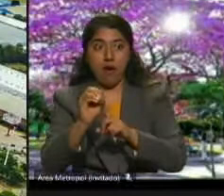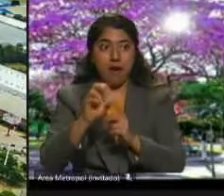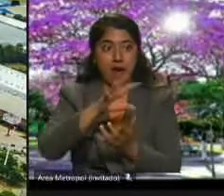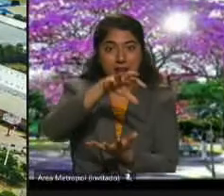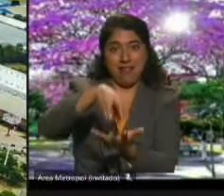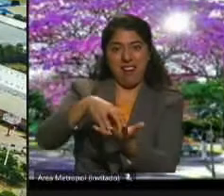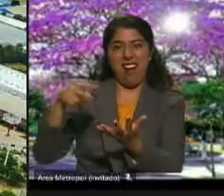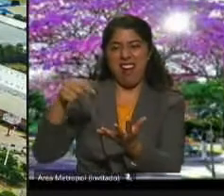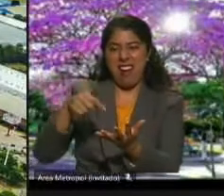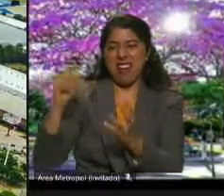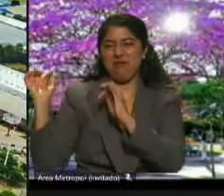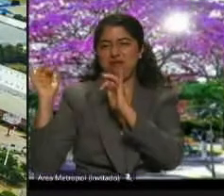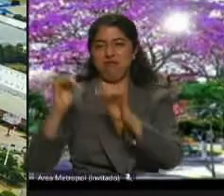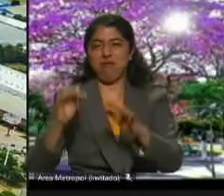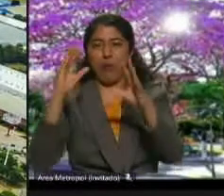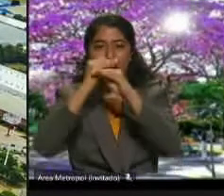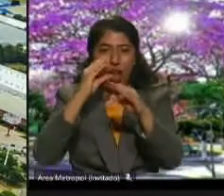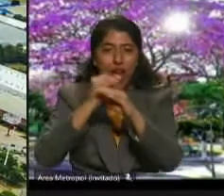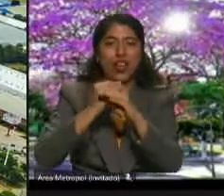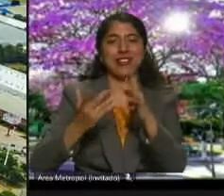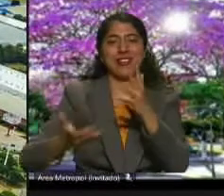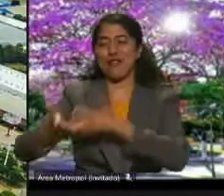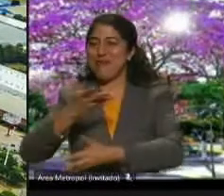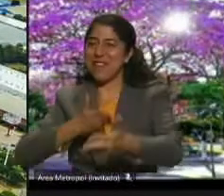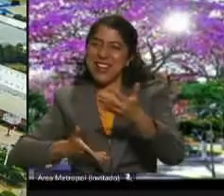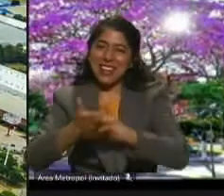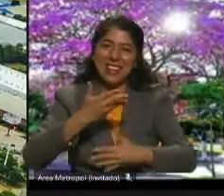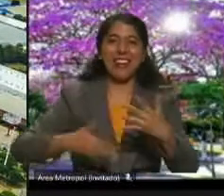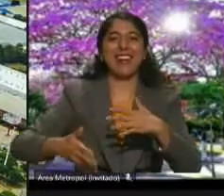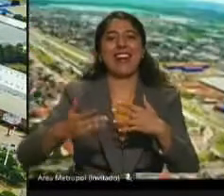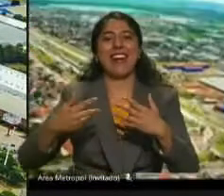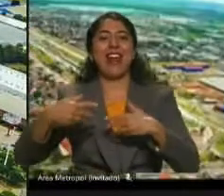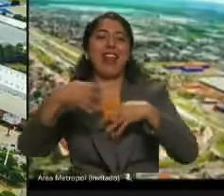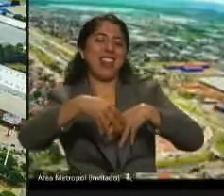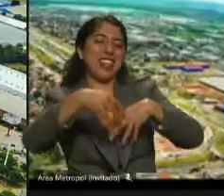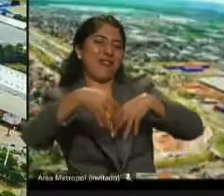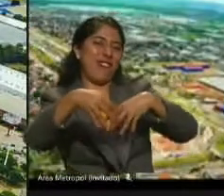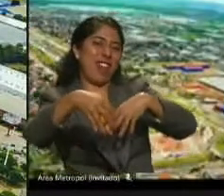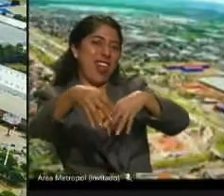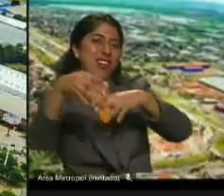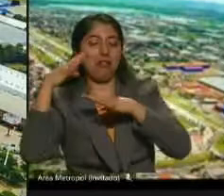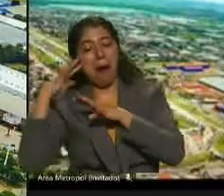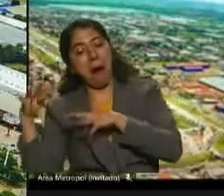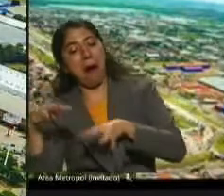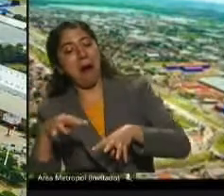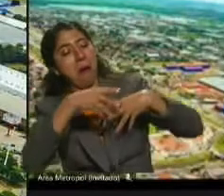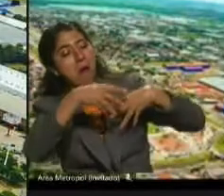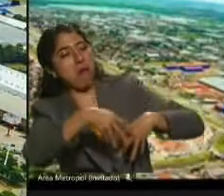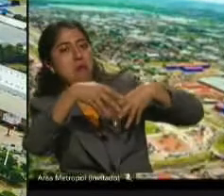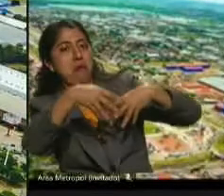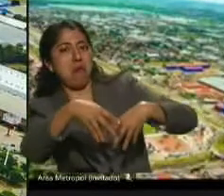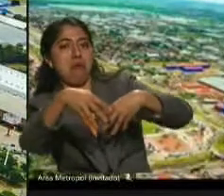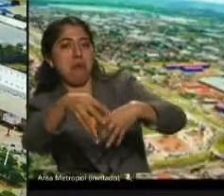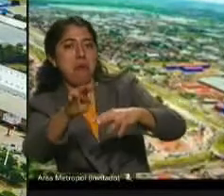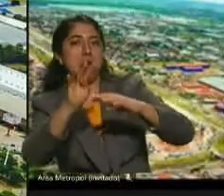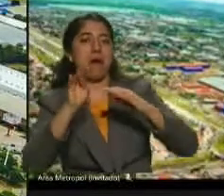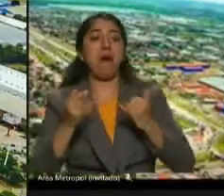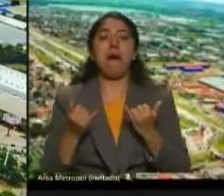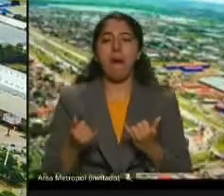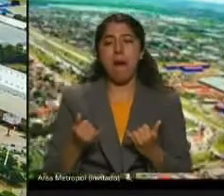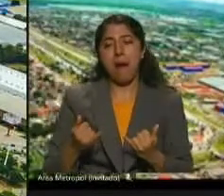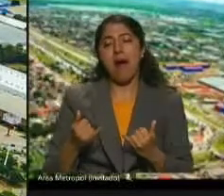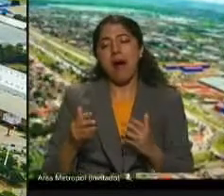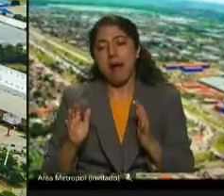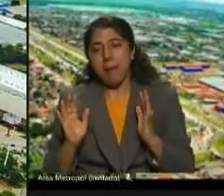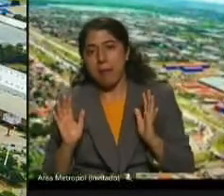noche hay una gran actividad aquí, todavía estaban empezando, hoy se ve un gran bosque y este lugar no solo lo